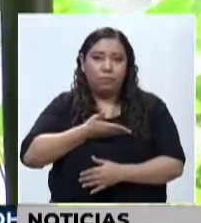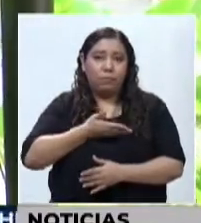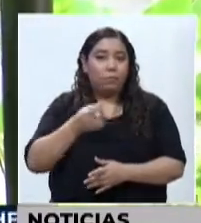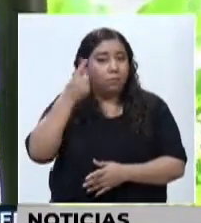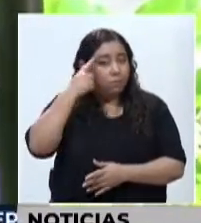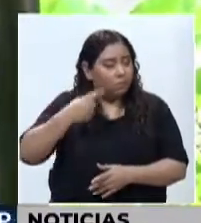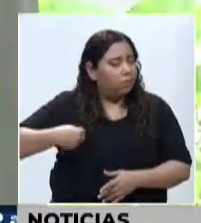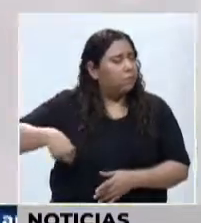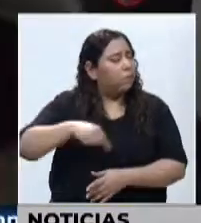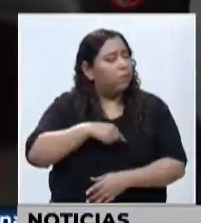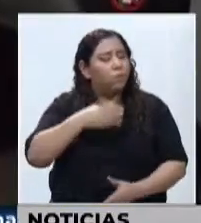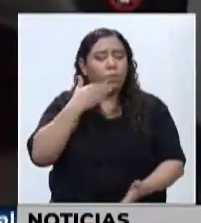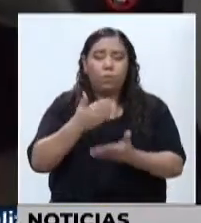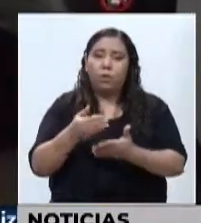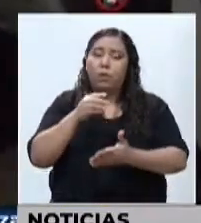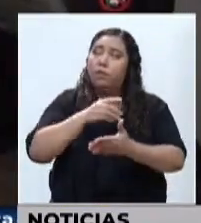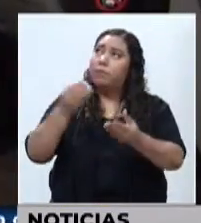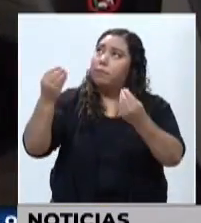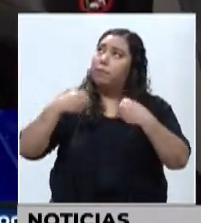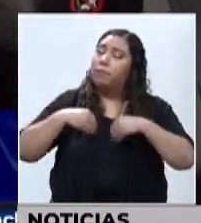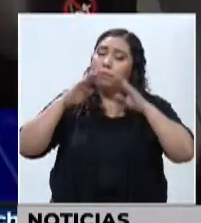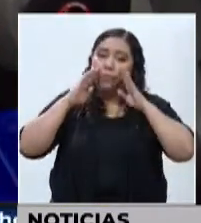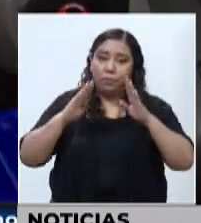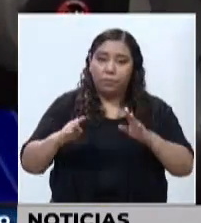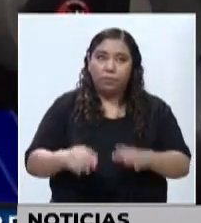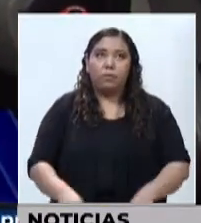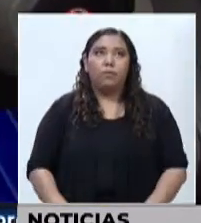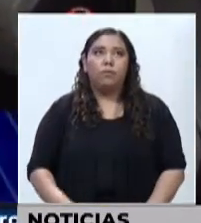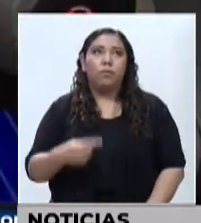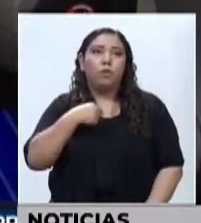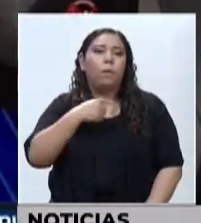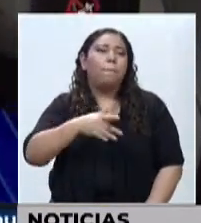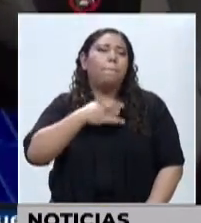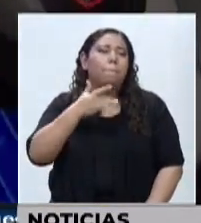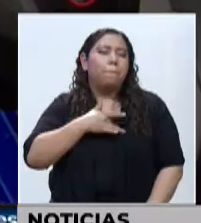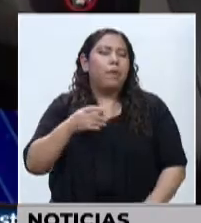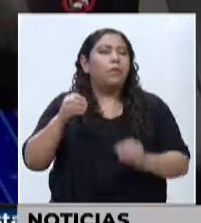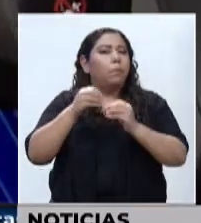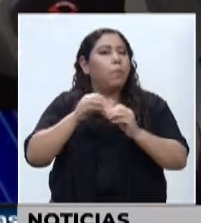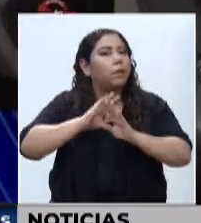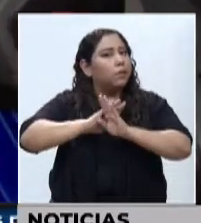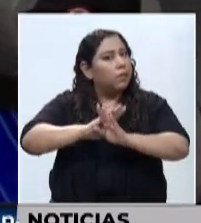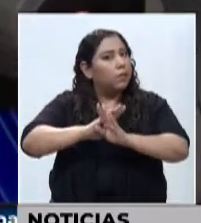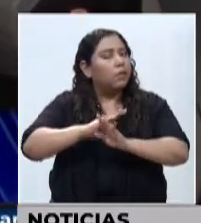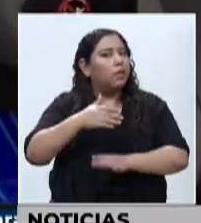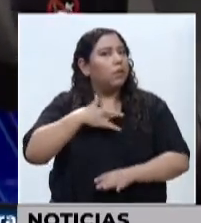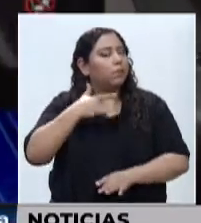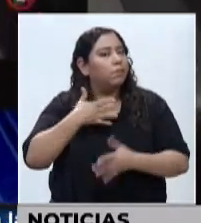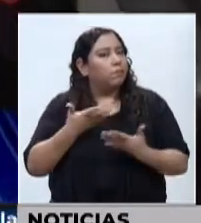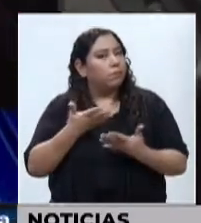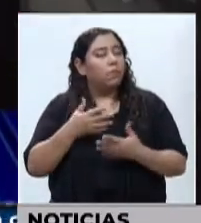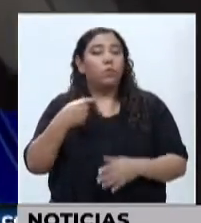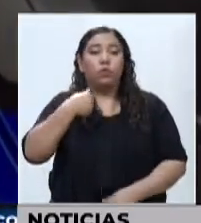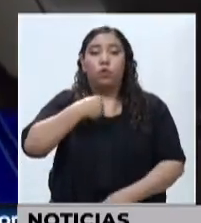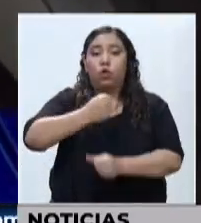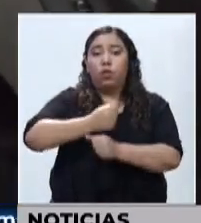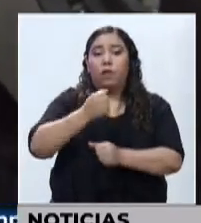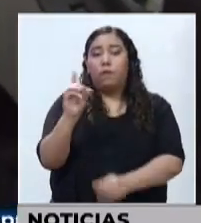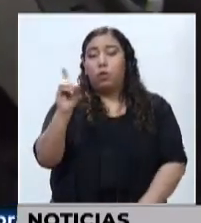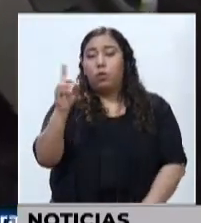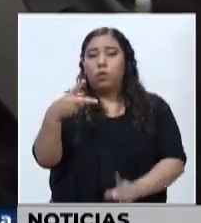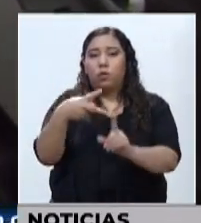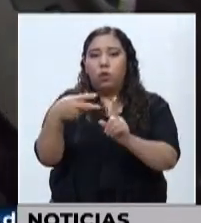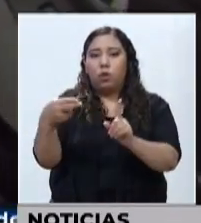para nosotros. Y es una bendición. Esa que me siento con un poquito más de seguridad porque la verdad trabajo con un hotel y